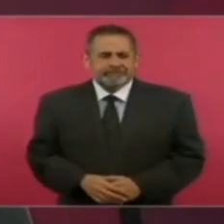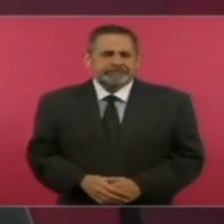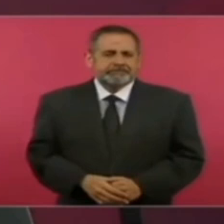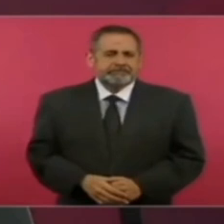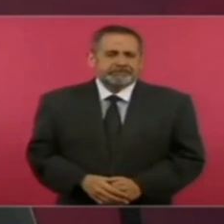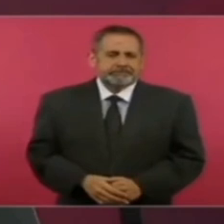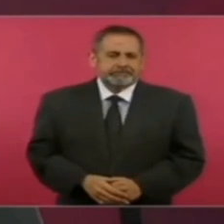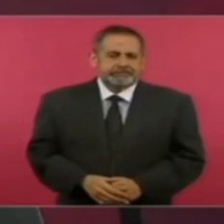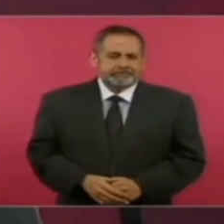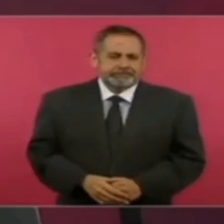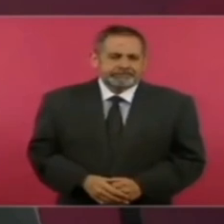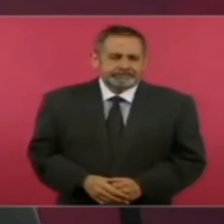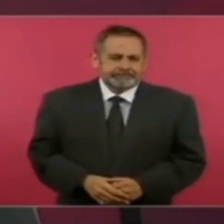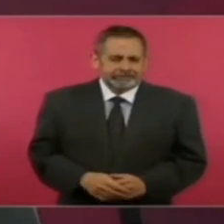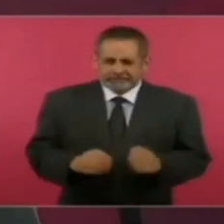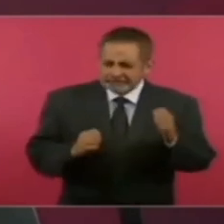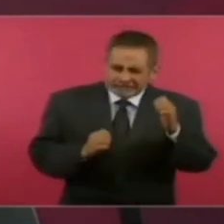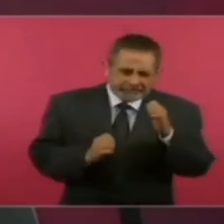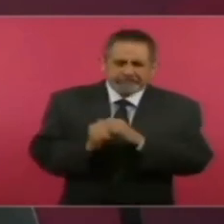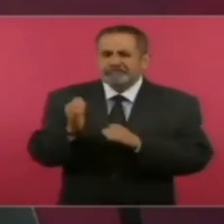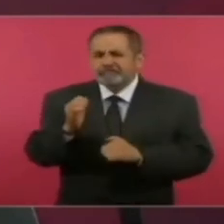que no engañaron